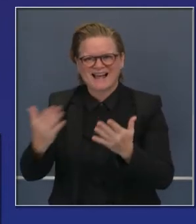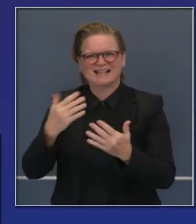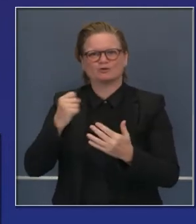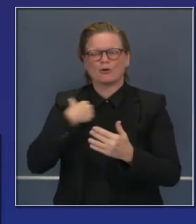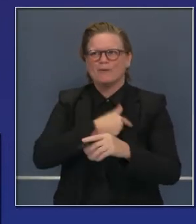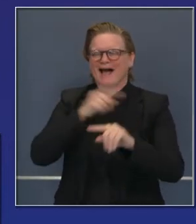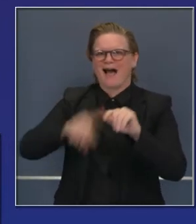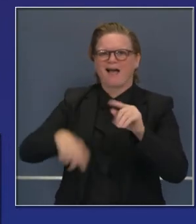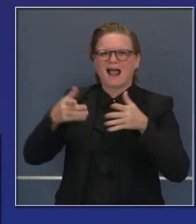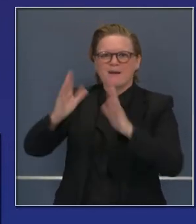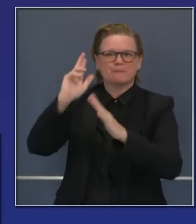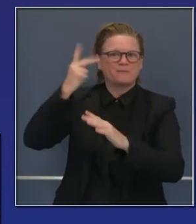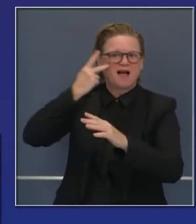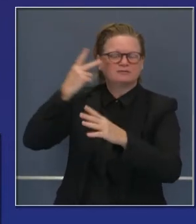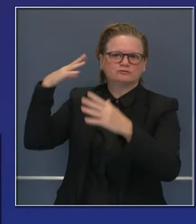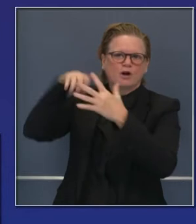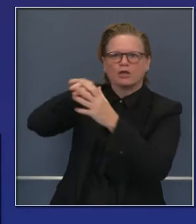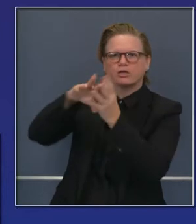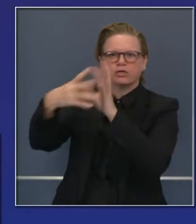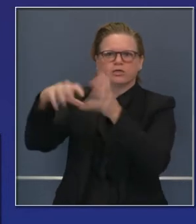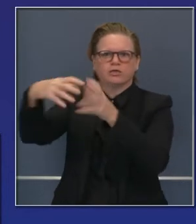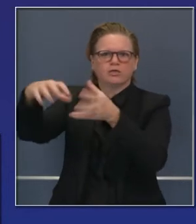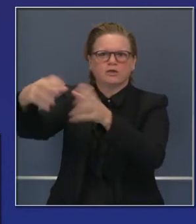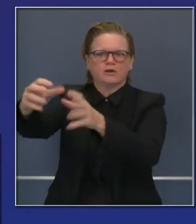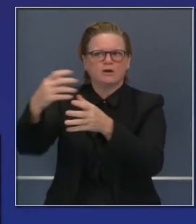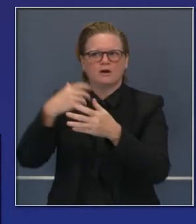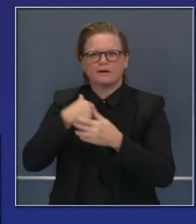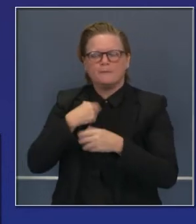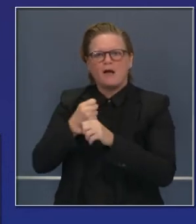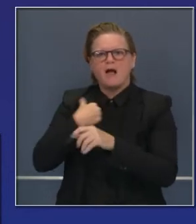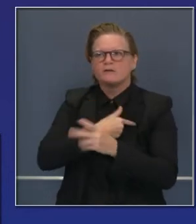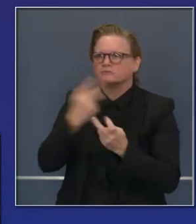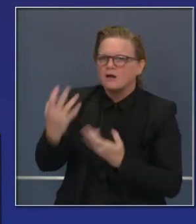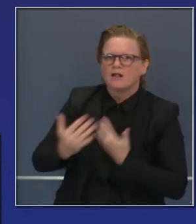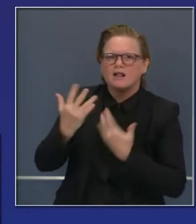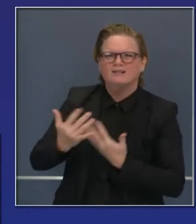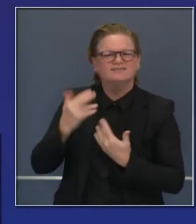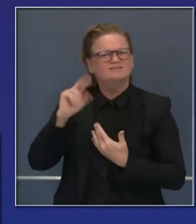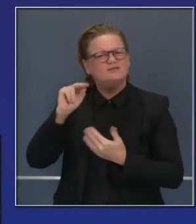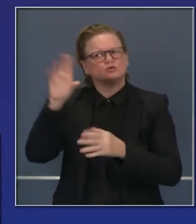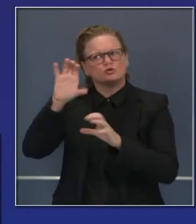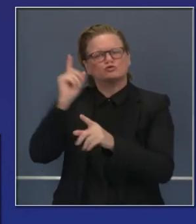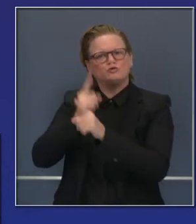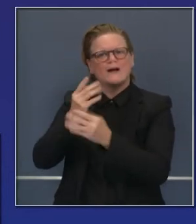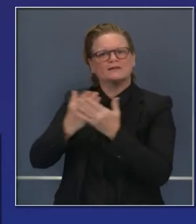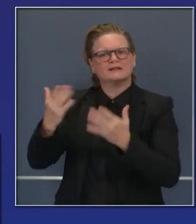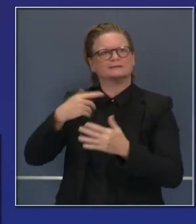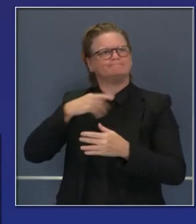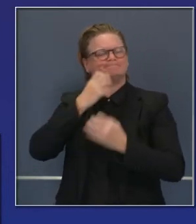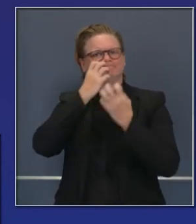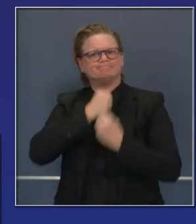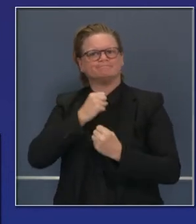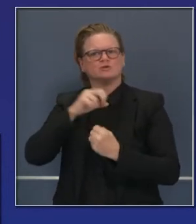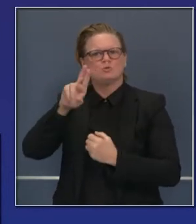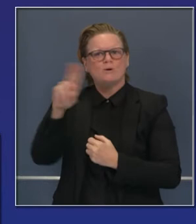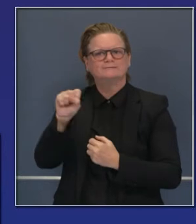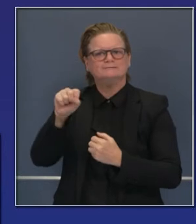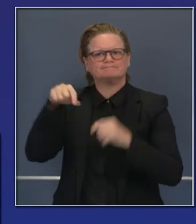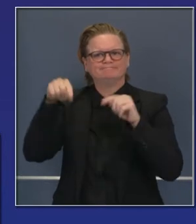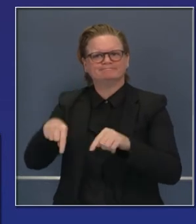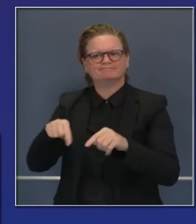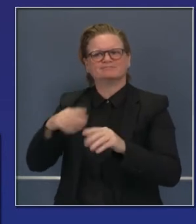podemos esperar. Tenemos que movernos de inmediato en estos apoyos para ayudar a pequeños negocios que han arriesgado